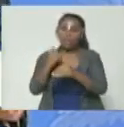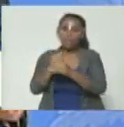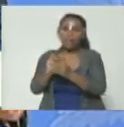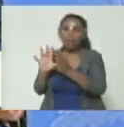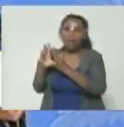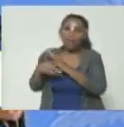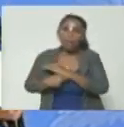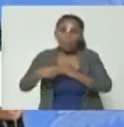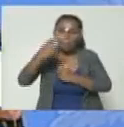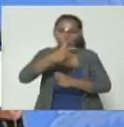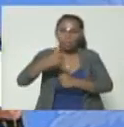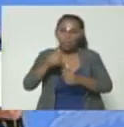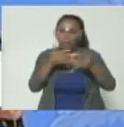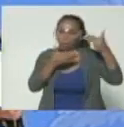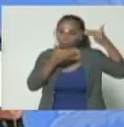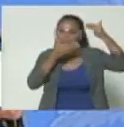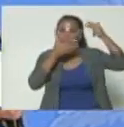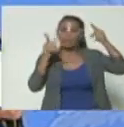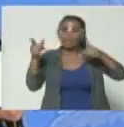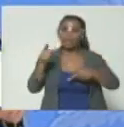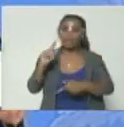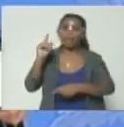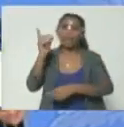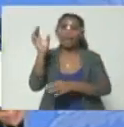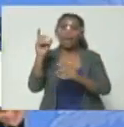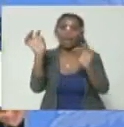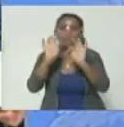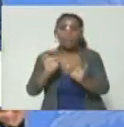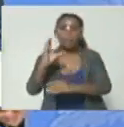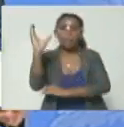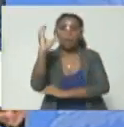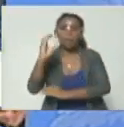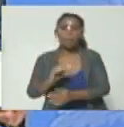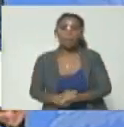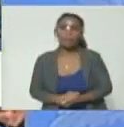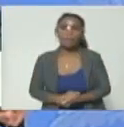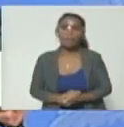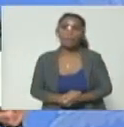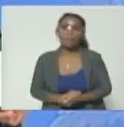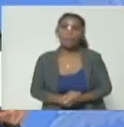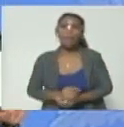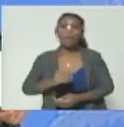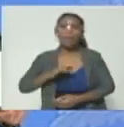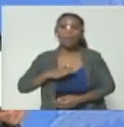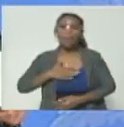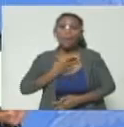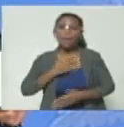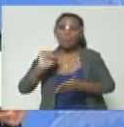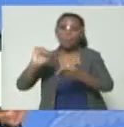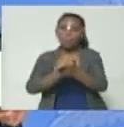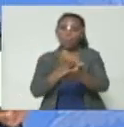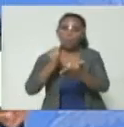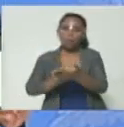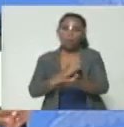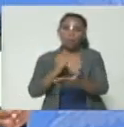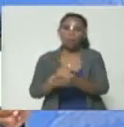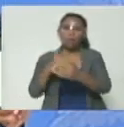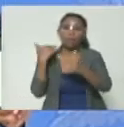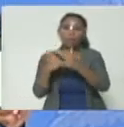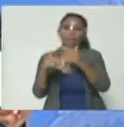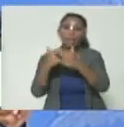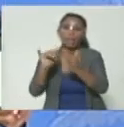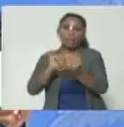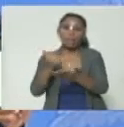a esa barbaridad, a ese crimen los colombianos. Pueden borrar los mensajes de WhatsApp